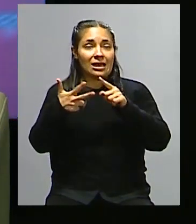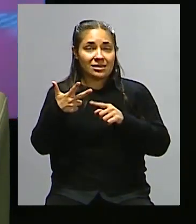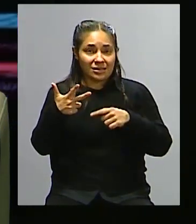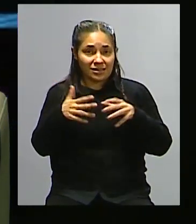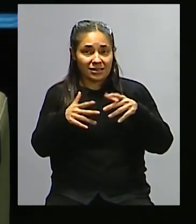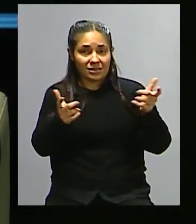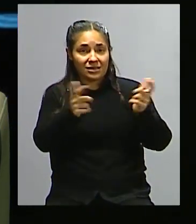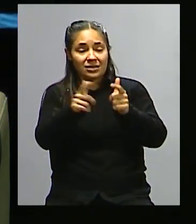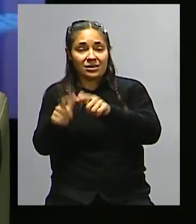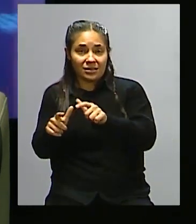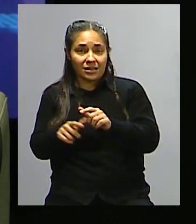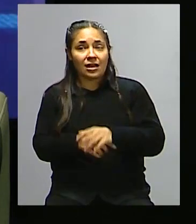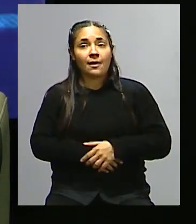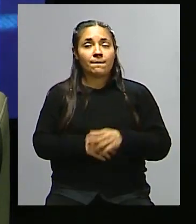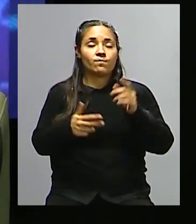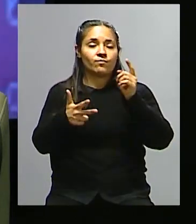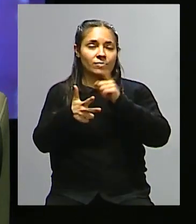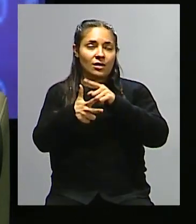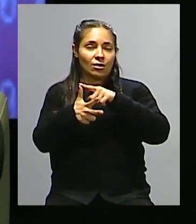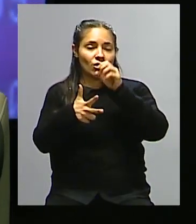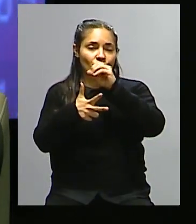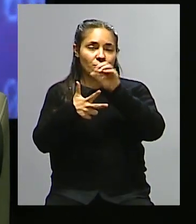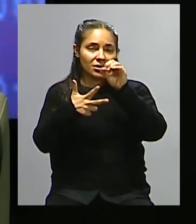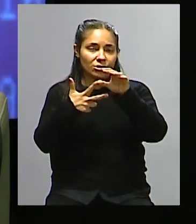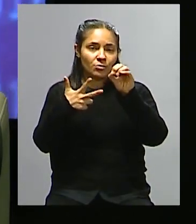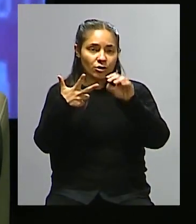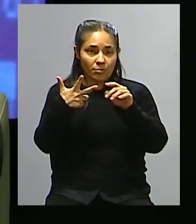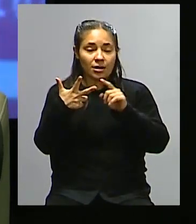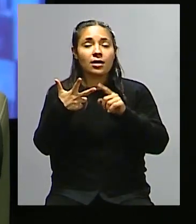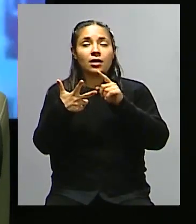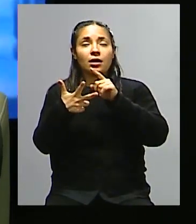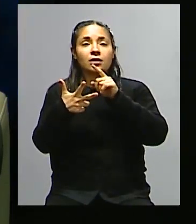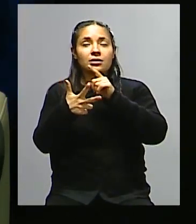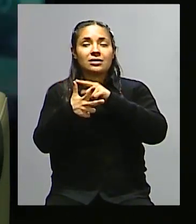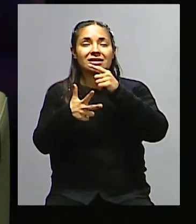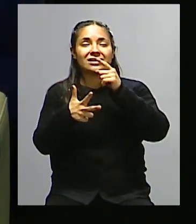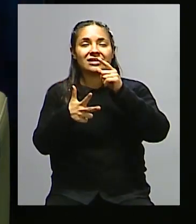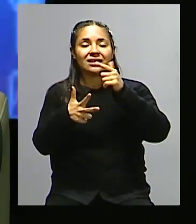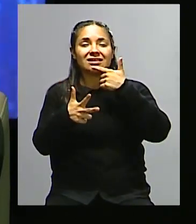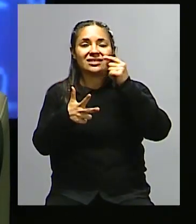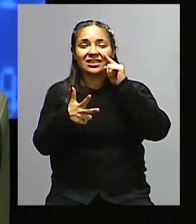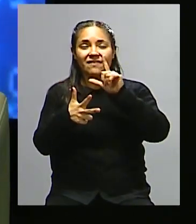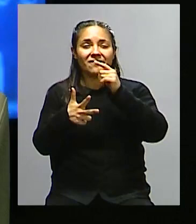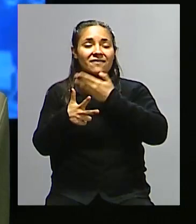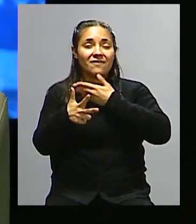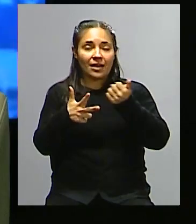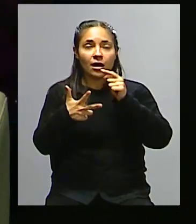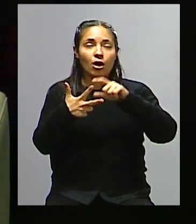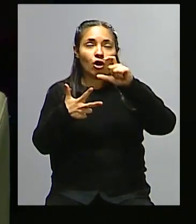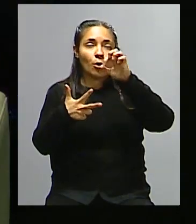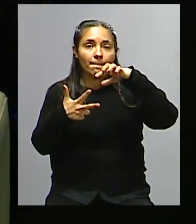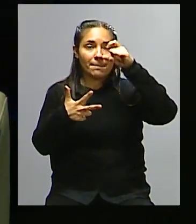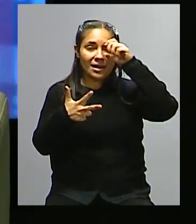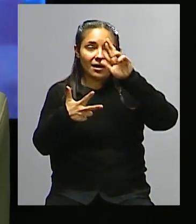entidades, Silfa, Coperala y KM. Solamente una de ellas tiene todos los que son productores nacionales, pero yo les decía,